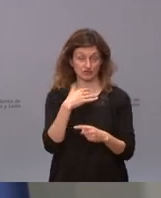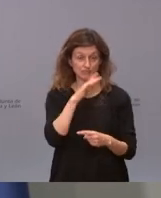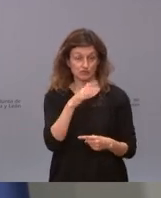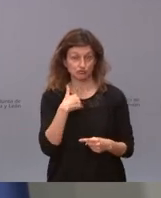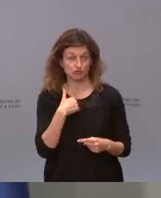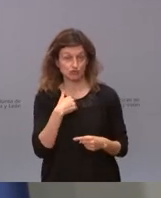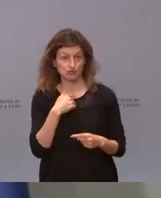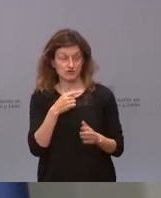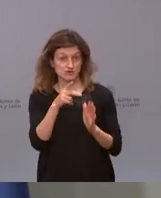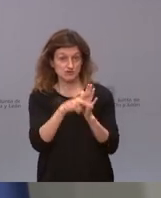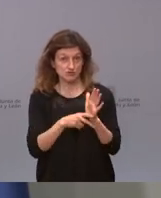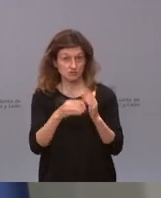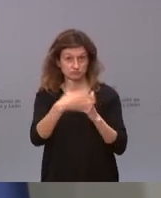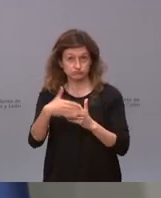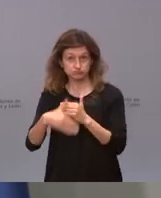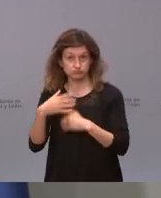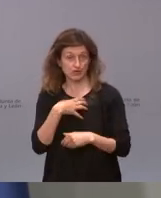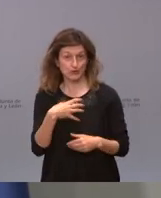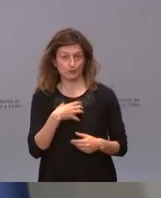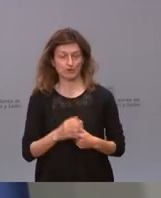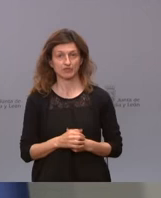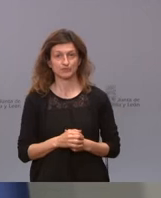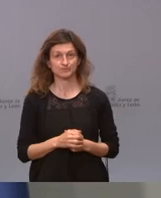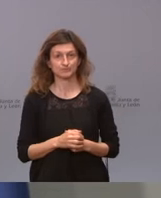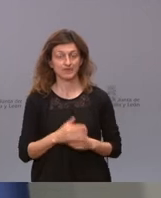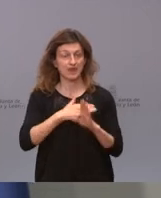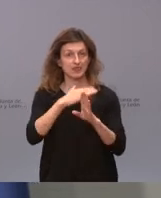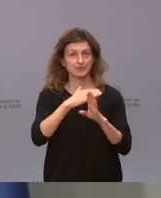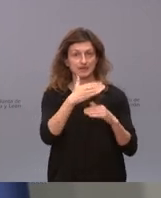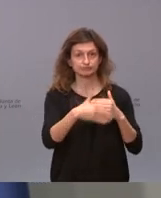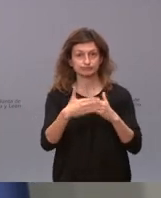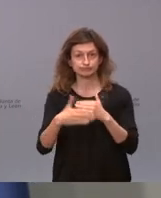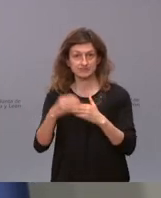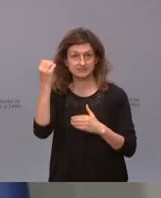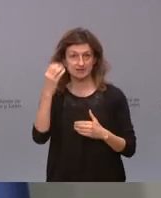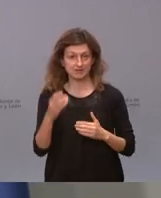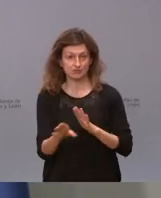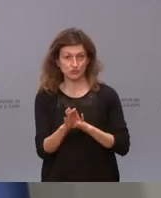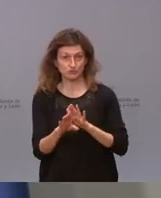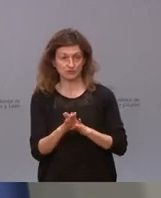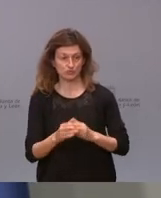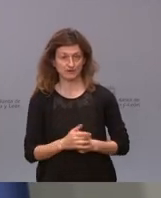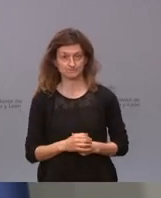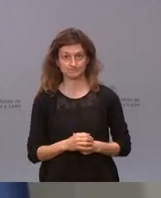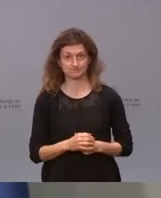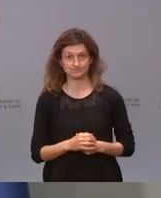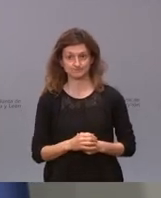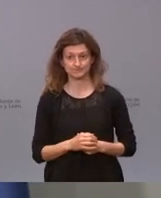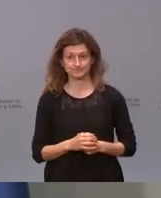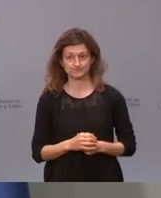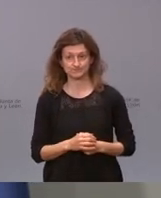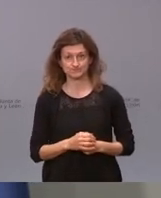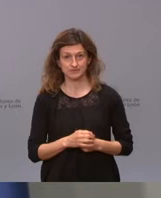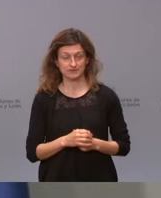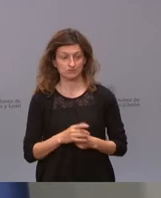tomar otras decisiones. El nivel de restricciones por el semáforo se mantiene, con lo cual no ha cambiado en